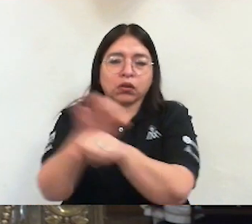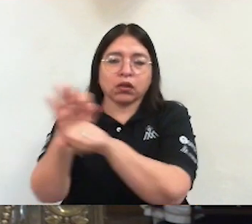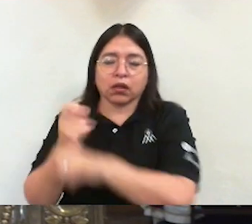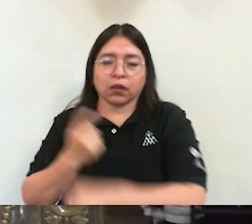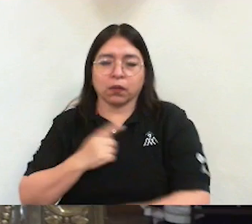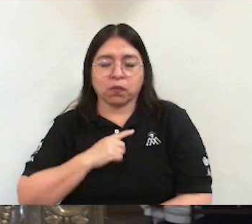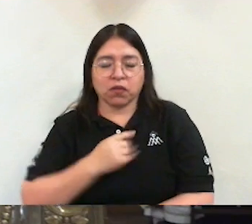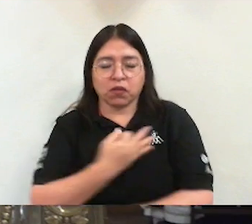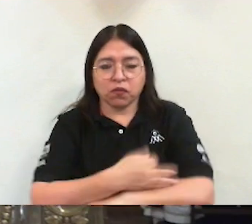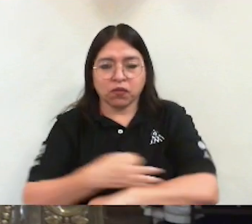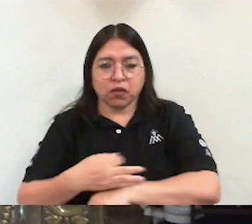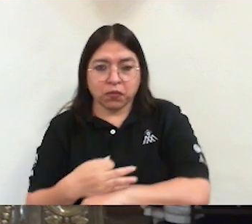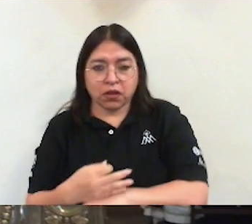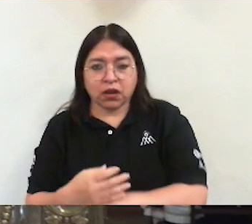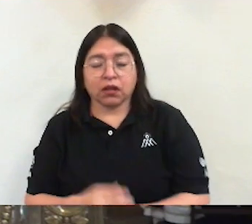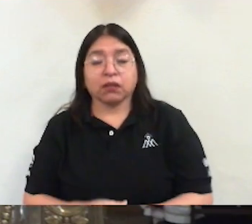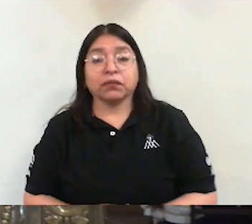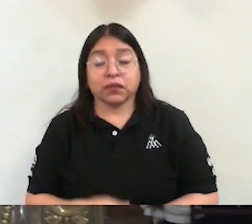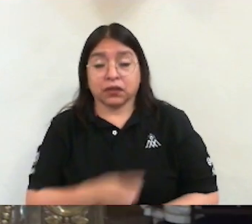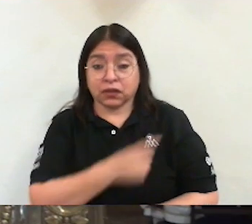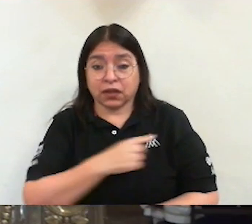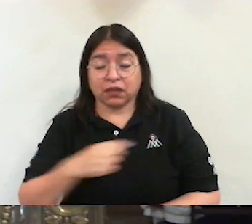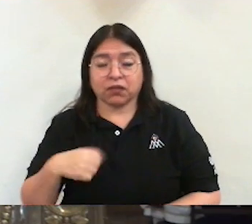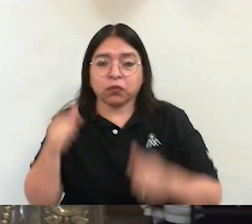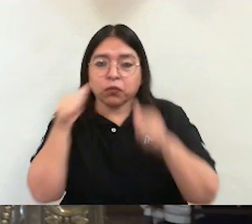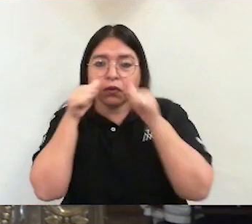y escuchar a Jesús.